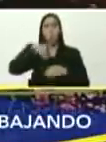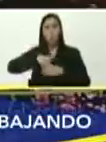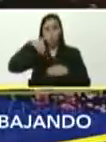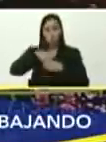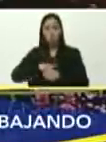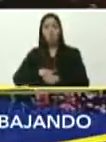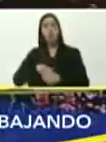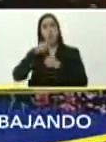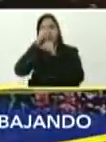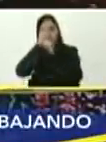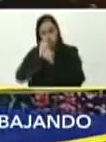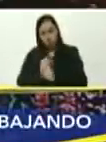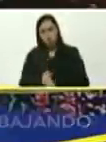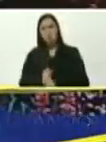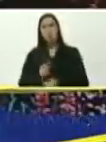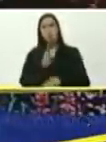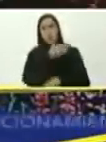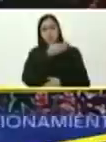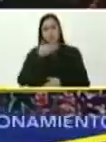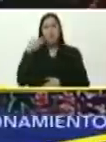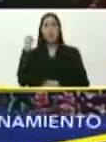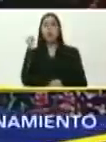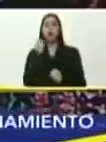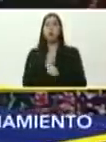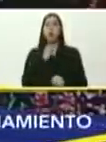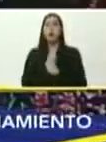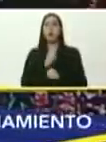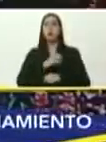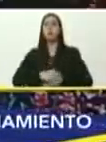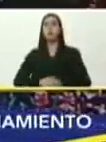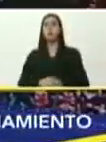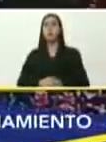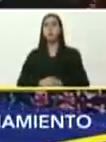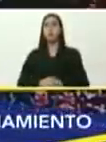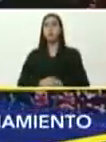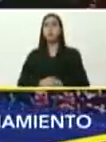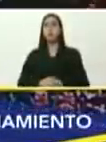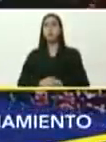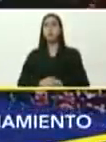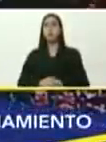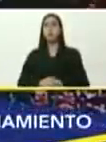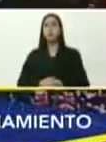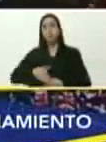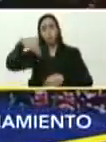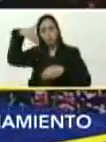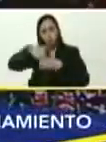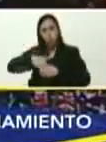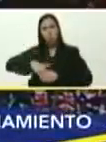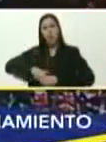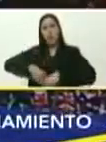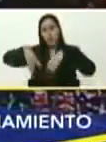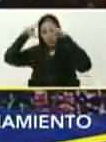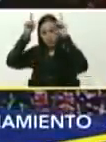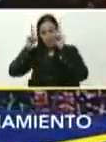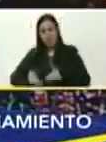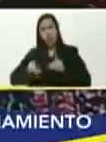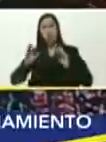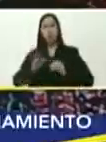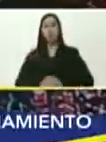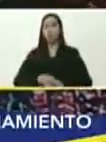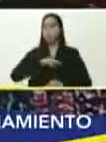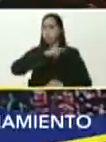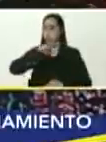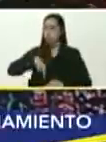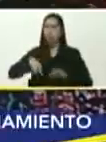progreso, la prosperidad, la mejoría, verdadera, vamos a votar, con un voto certero, consciente, y seguro, vamos a